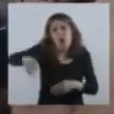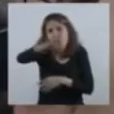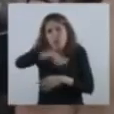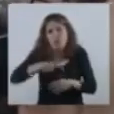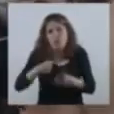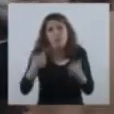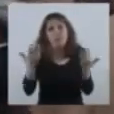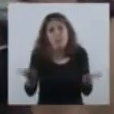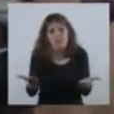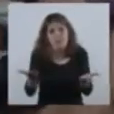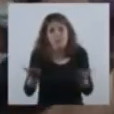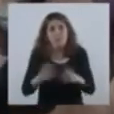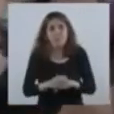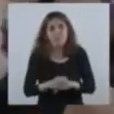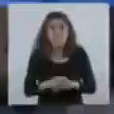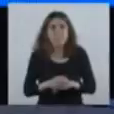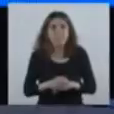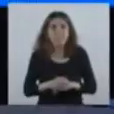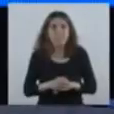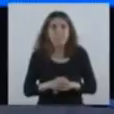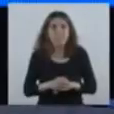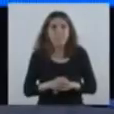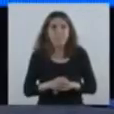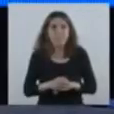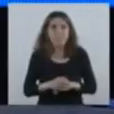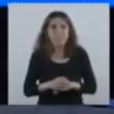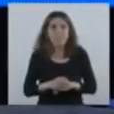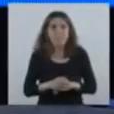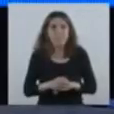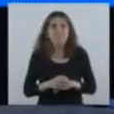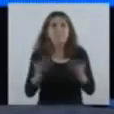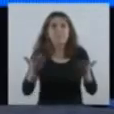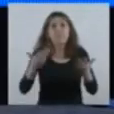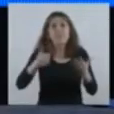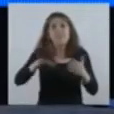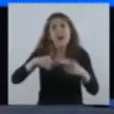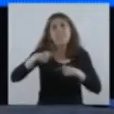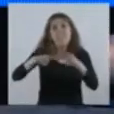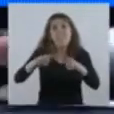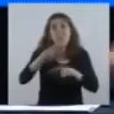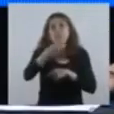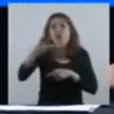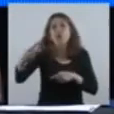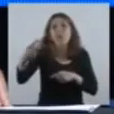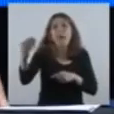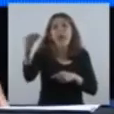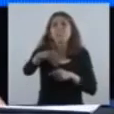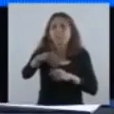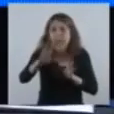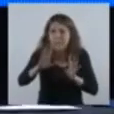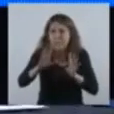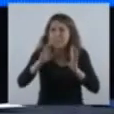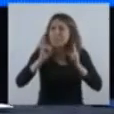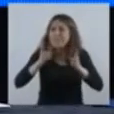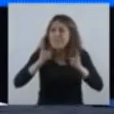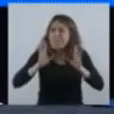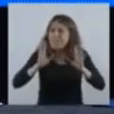Así que vamos a seguir 14 días más como estamos